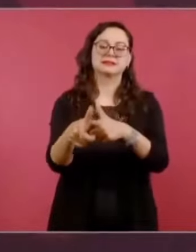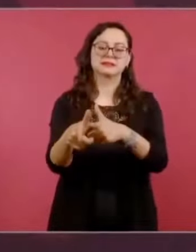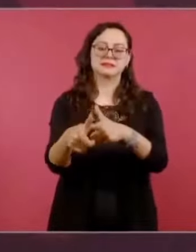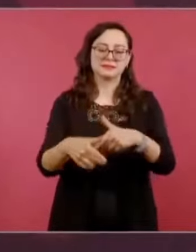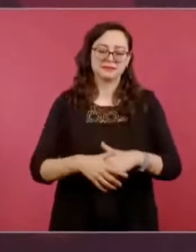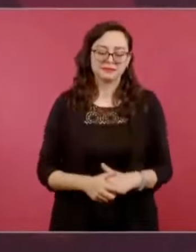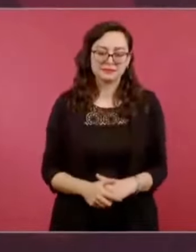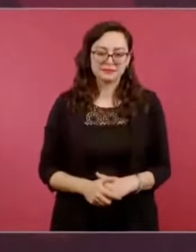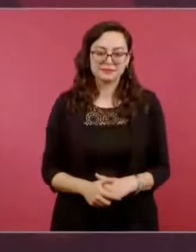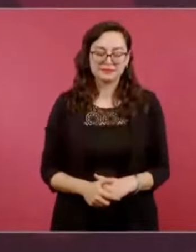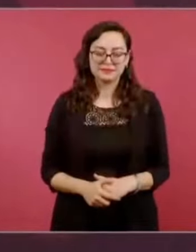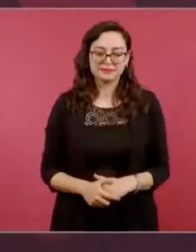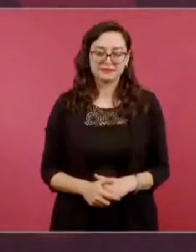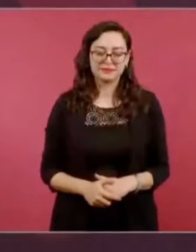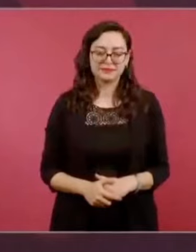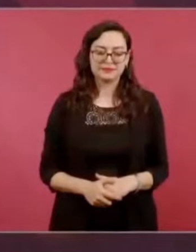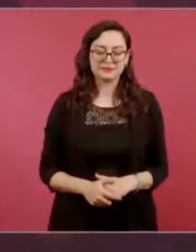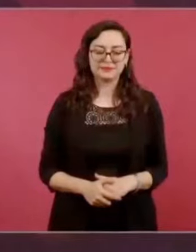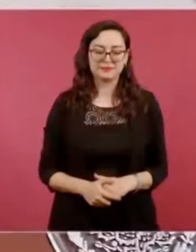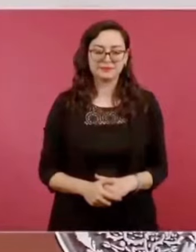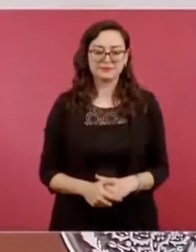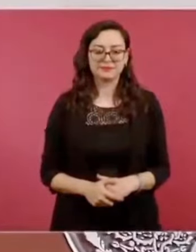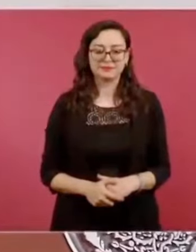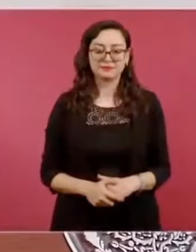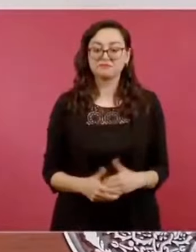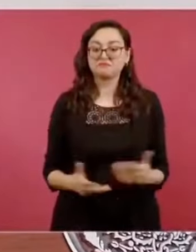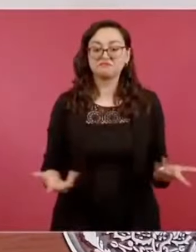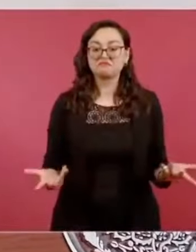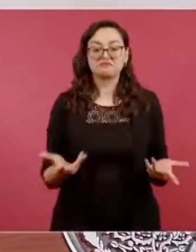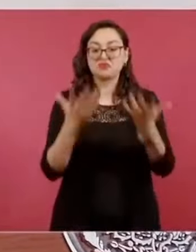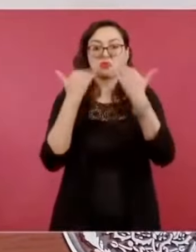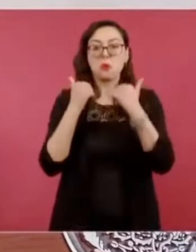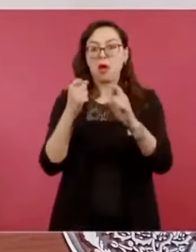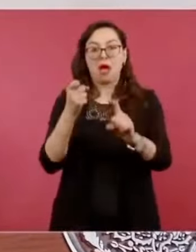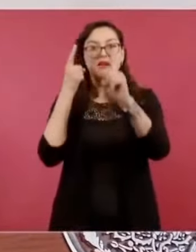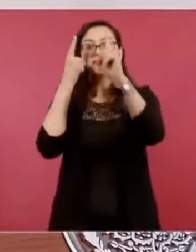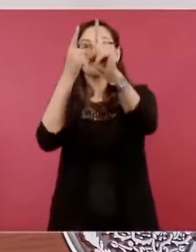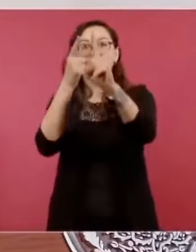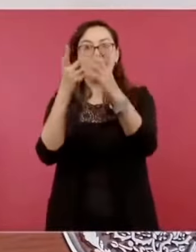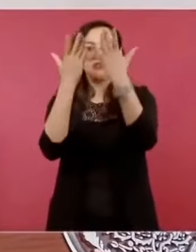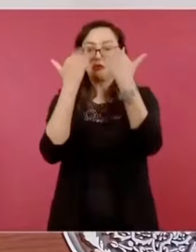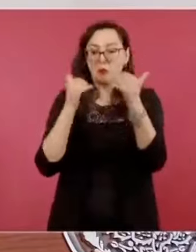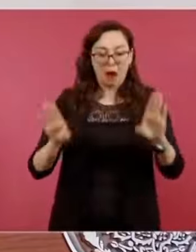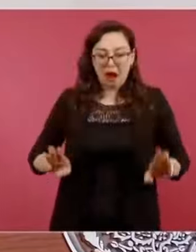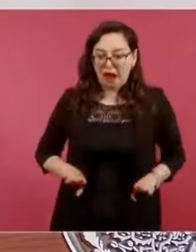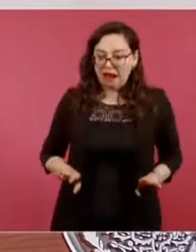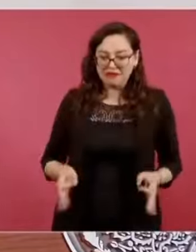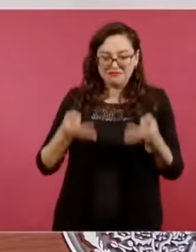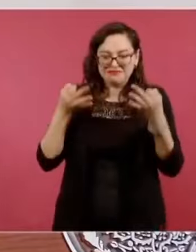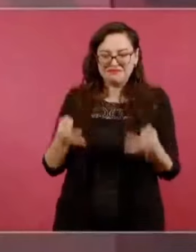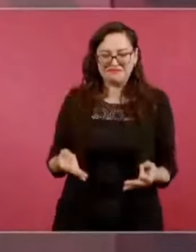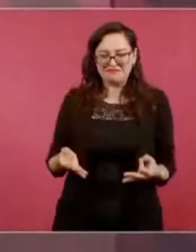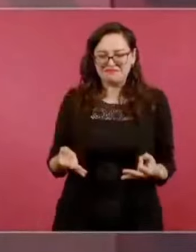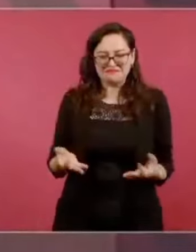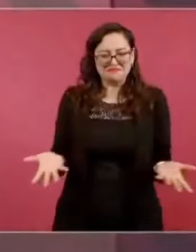¿qué se hace sin ideas, sin principios, sin una doctrina?,